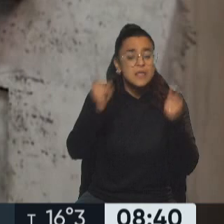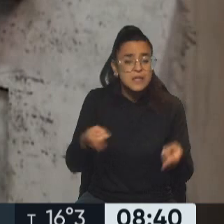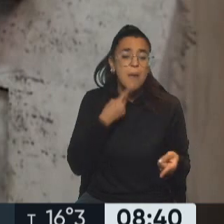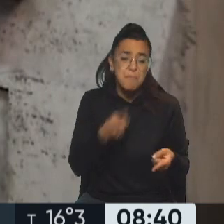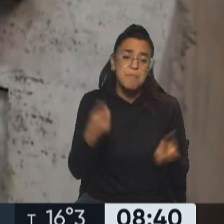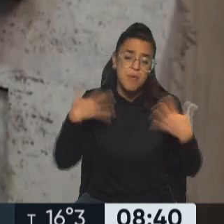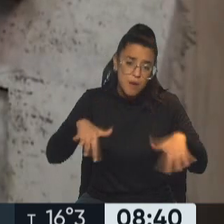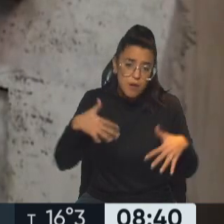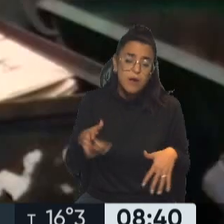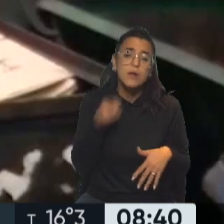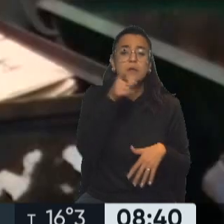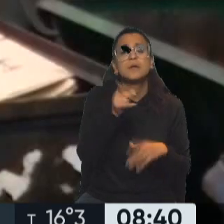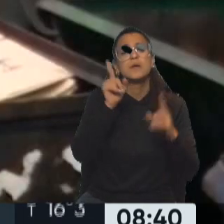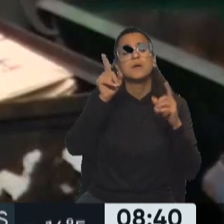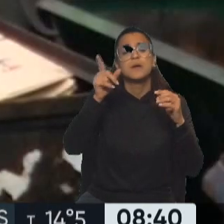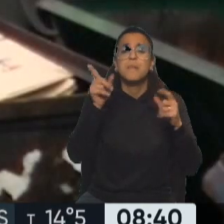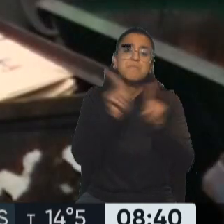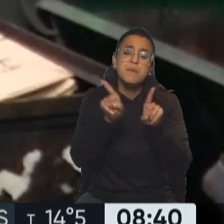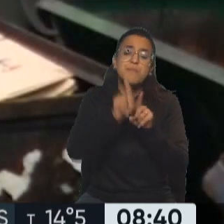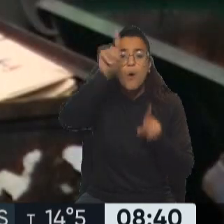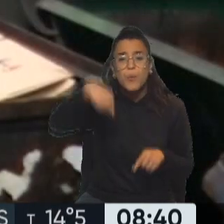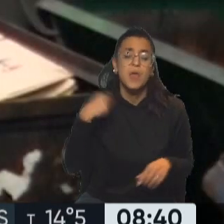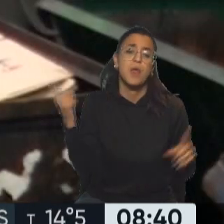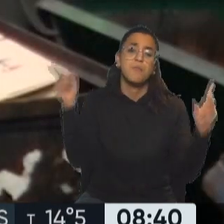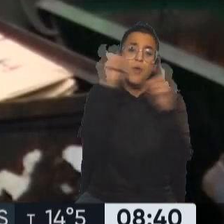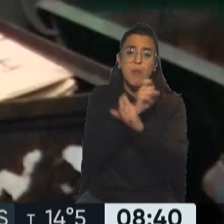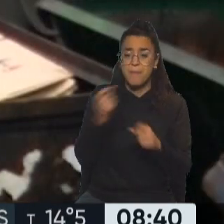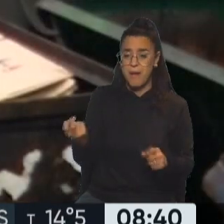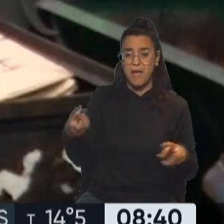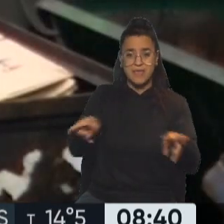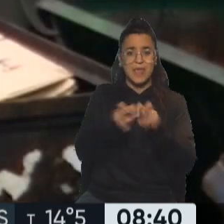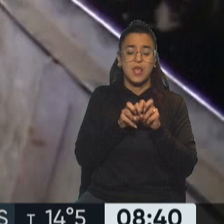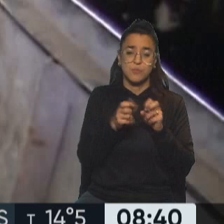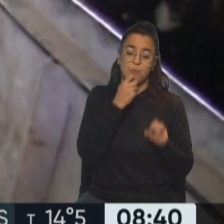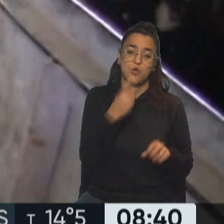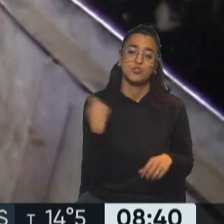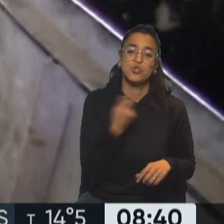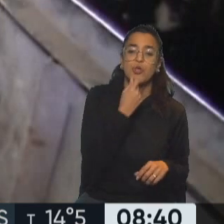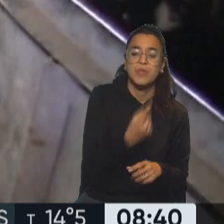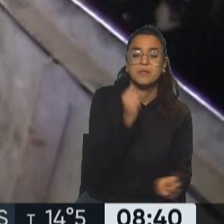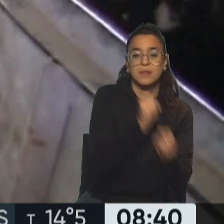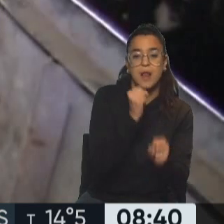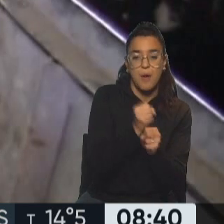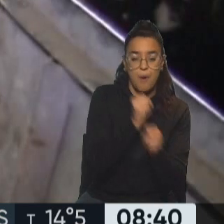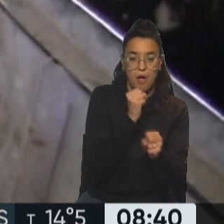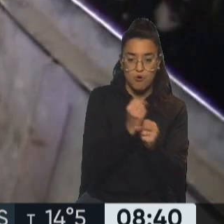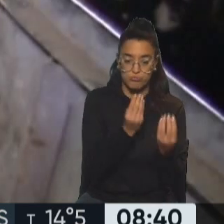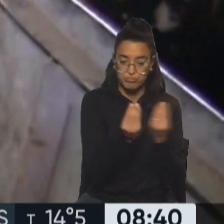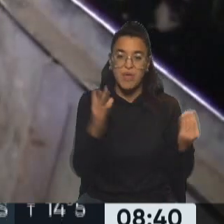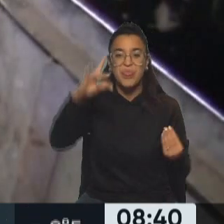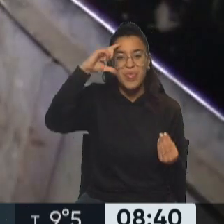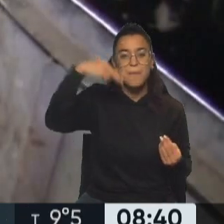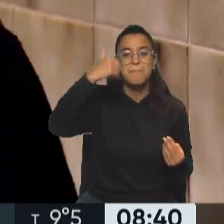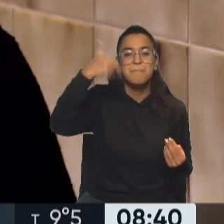tasa considerable, y esto trae aparejado el problema que tenemos con los ingresos, porque cuando nosotros decimos trabajadores demandantes, estamos